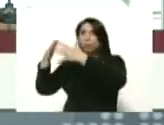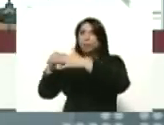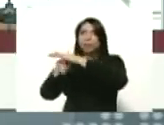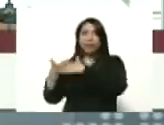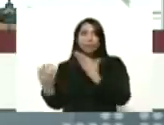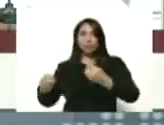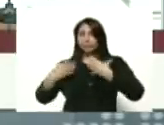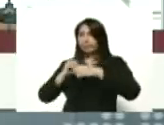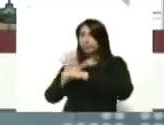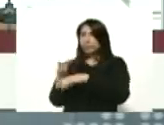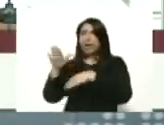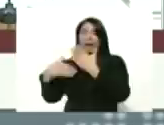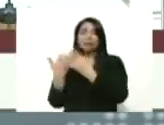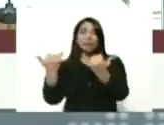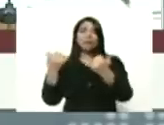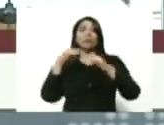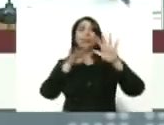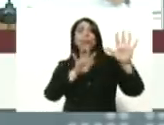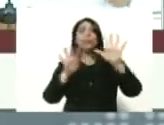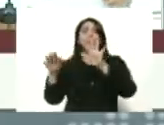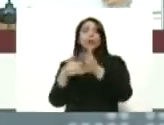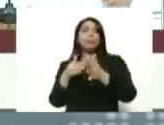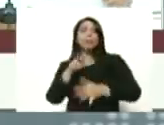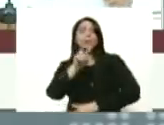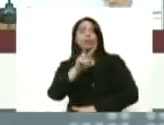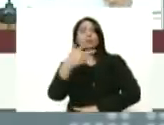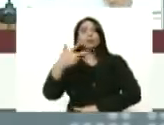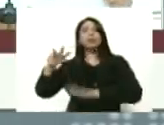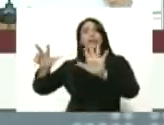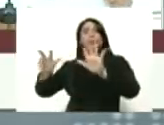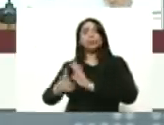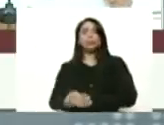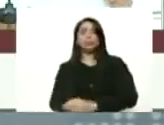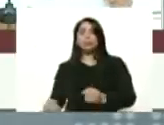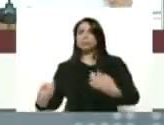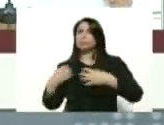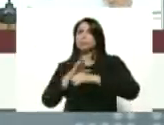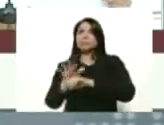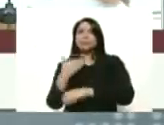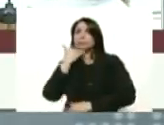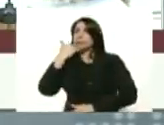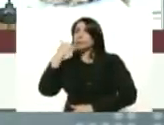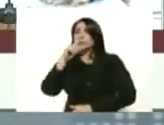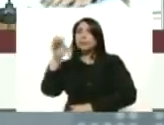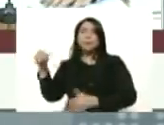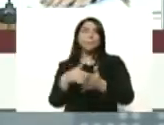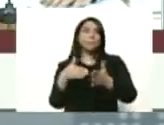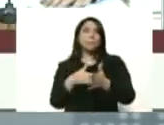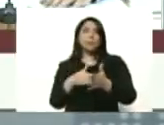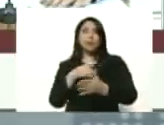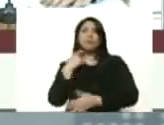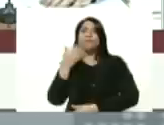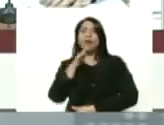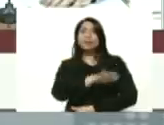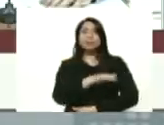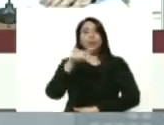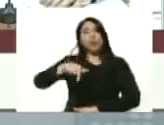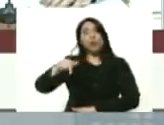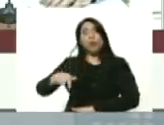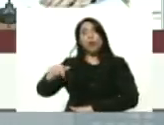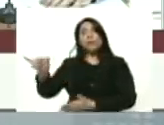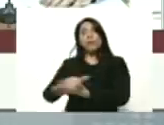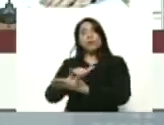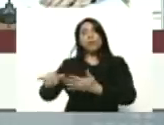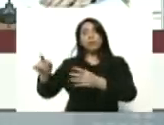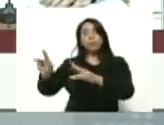y a esta hora llevan noventa nueve mil doscientos treinta y ocho está en las puertas de los cien mil fallecidos hoy el New York Times